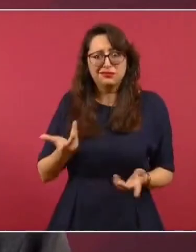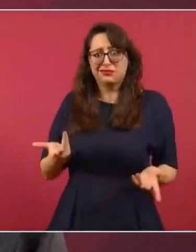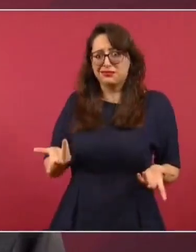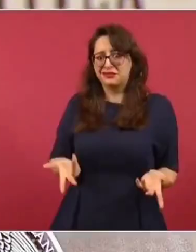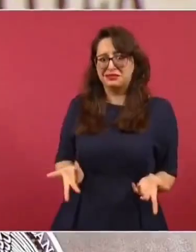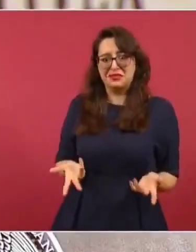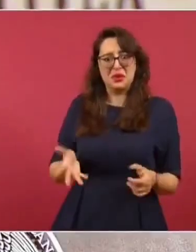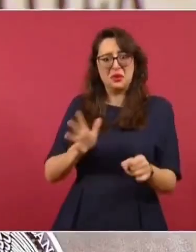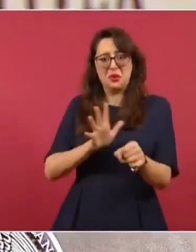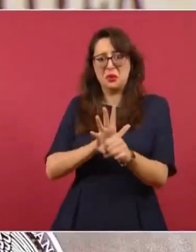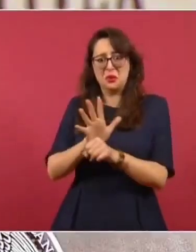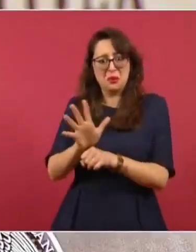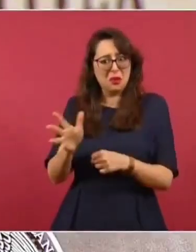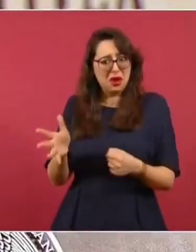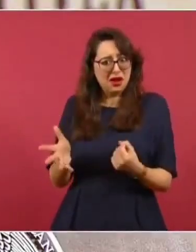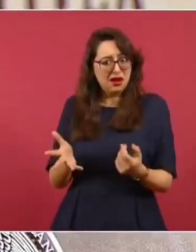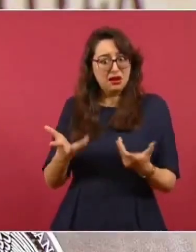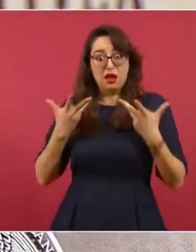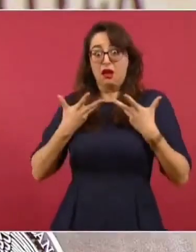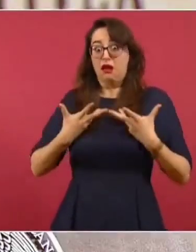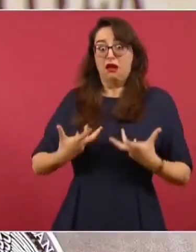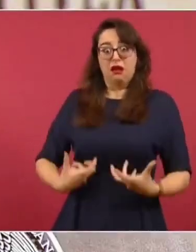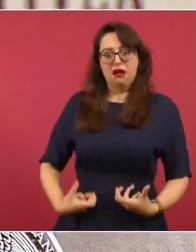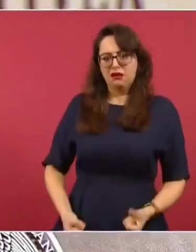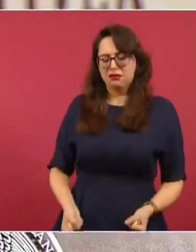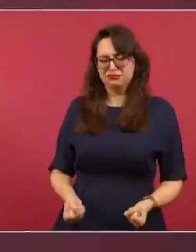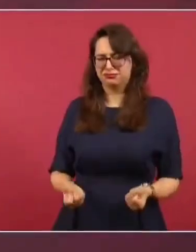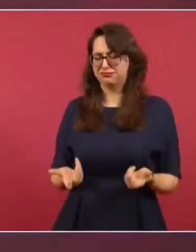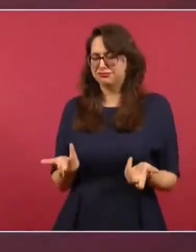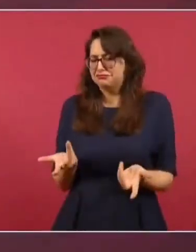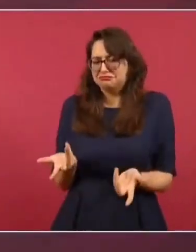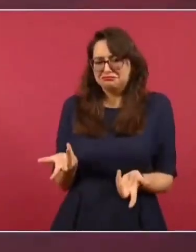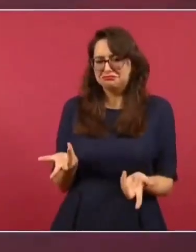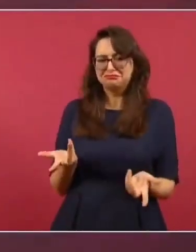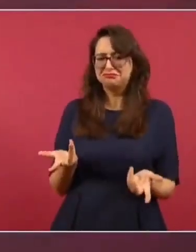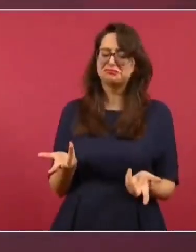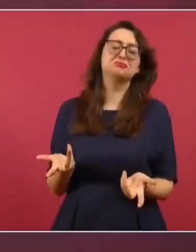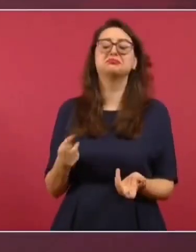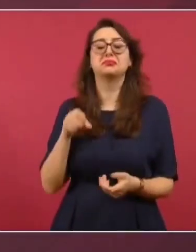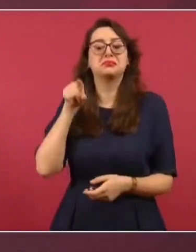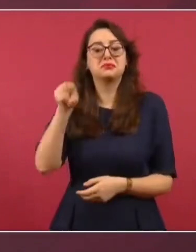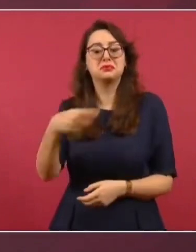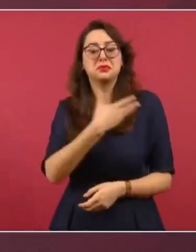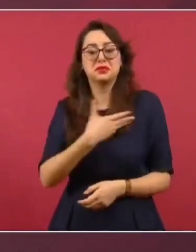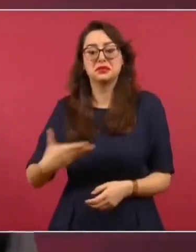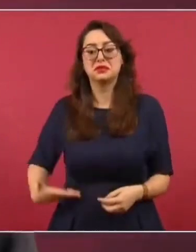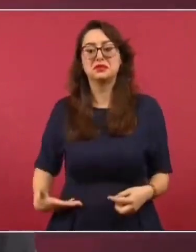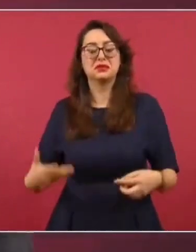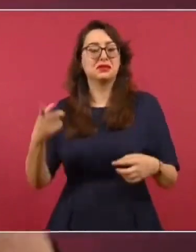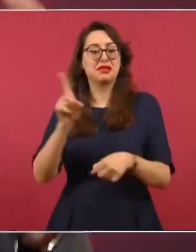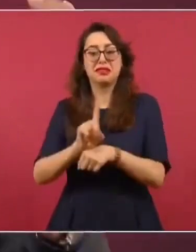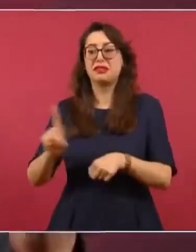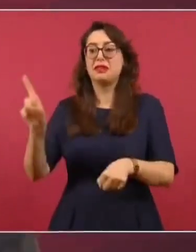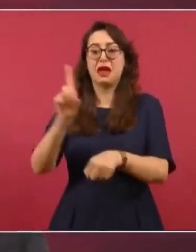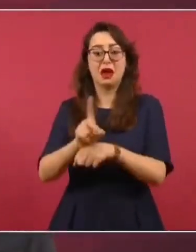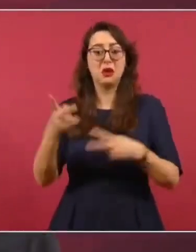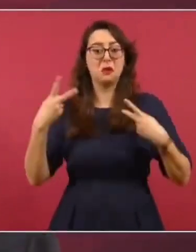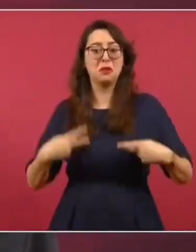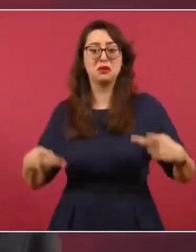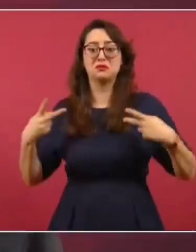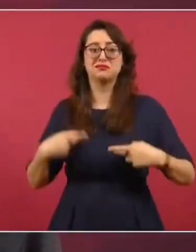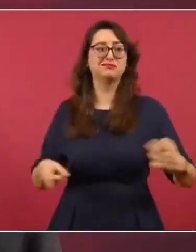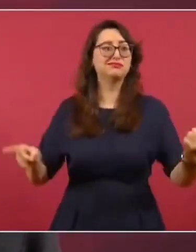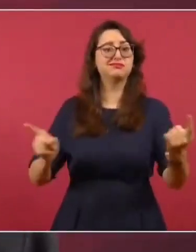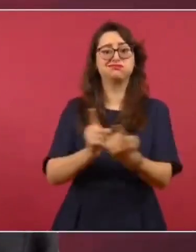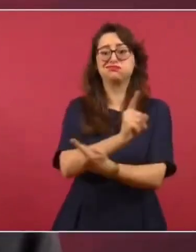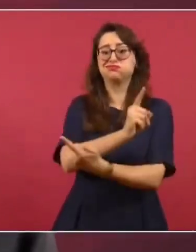resultado con contagio de COVID. El presidente convive diariamente con muchos ciudadanos, seguramente alguno